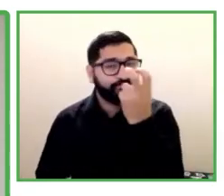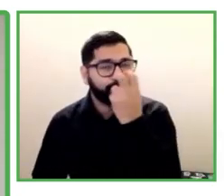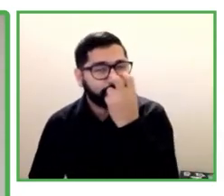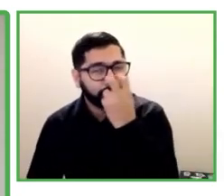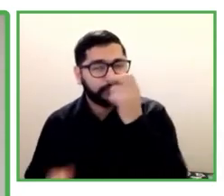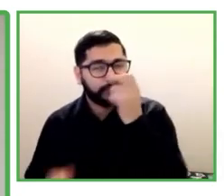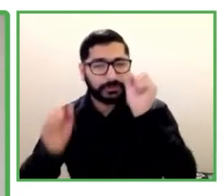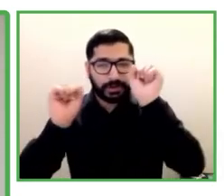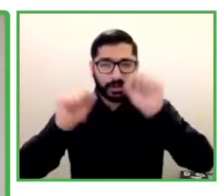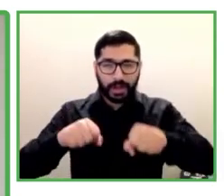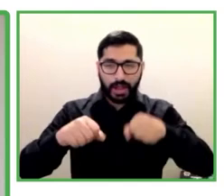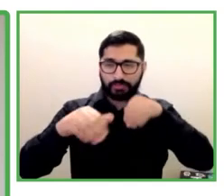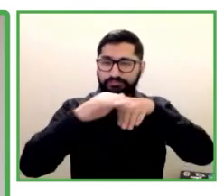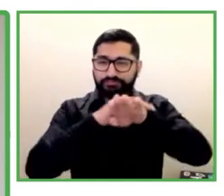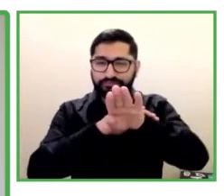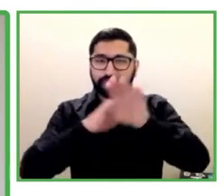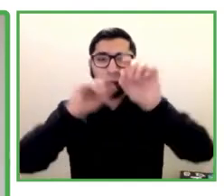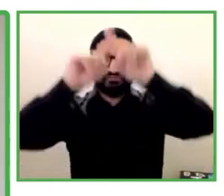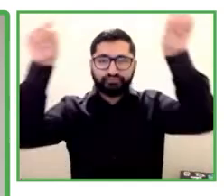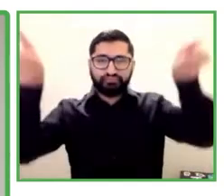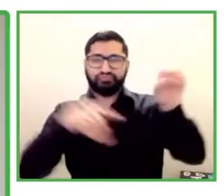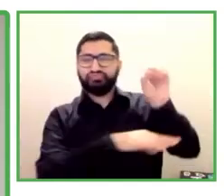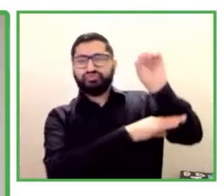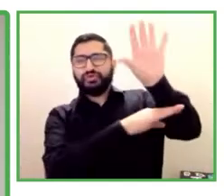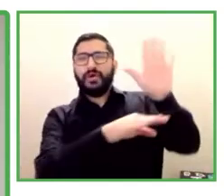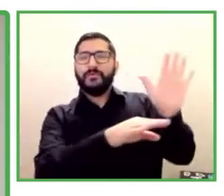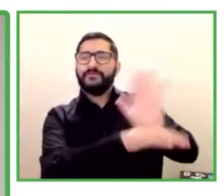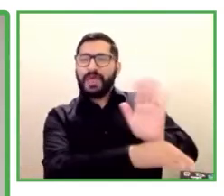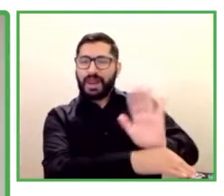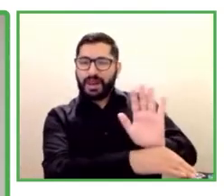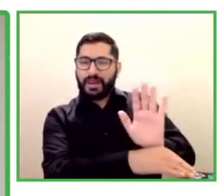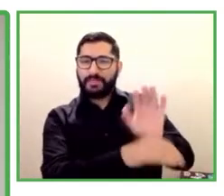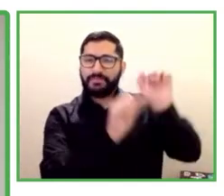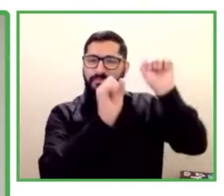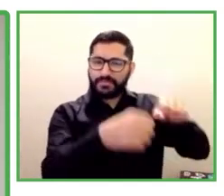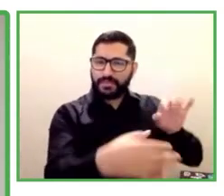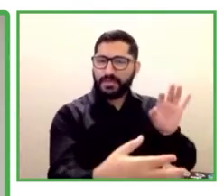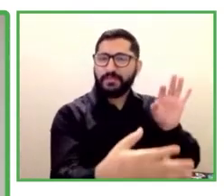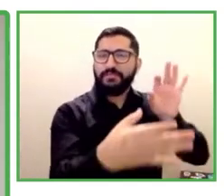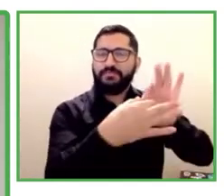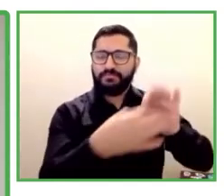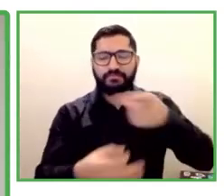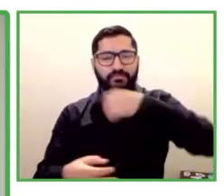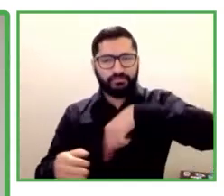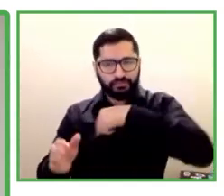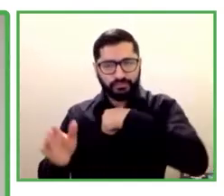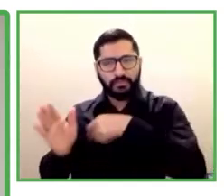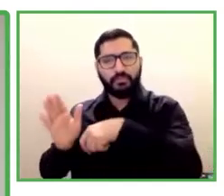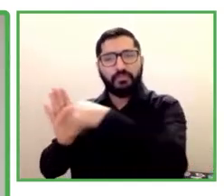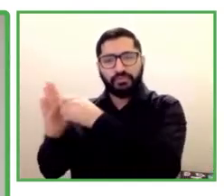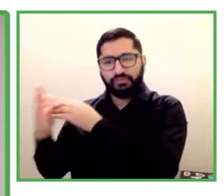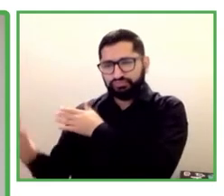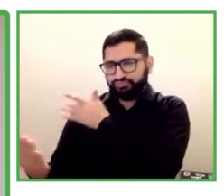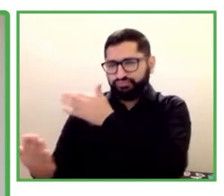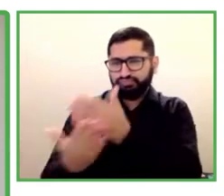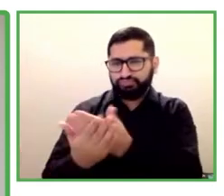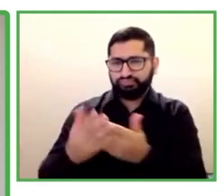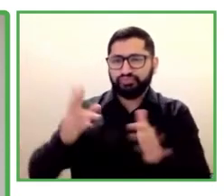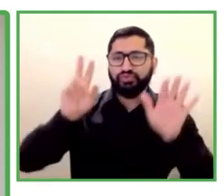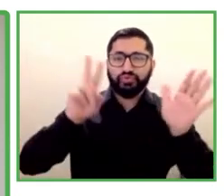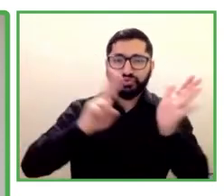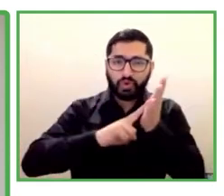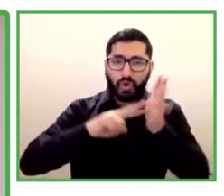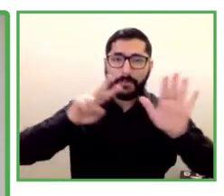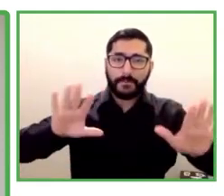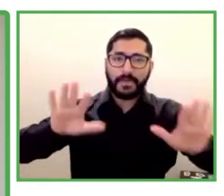2018 y su trabajo y su modelo atrajo la atención de un miembro